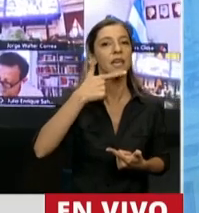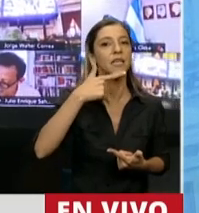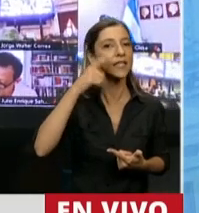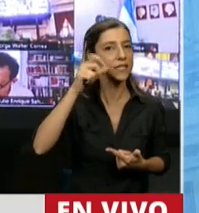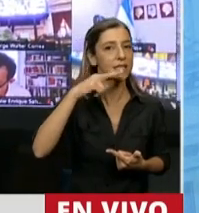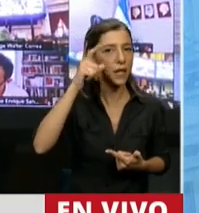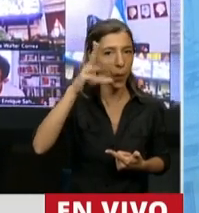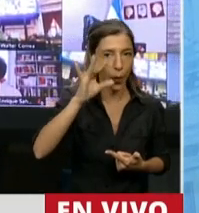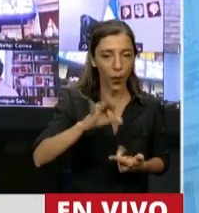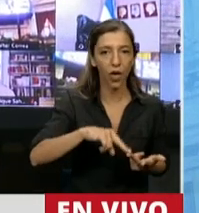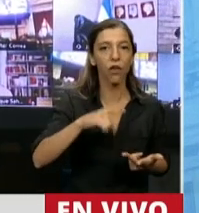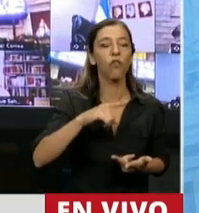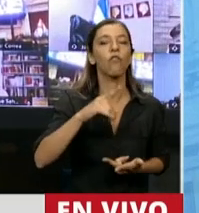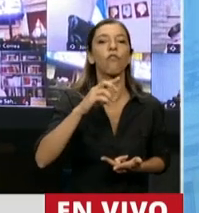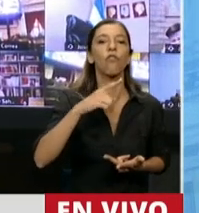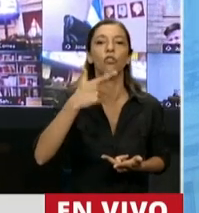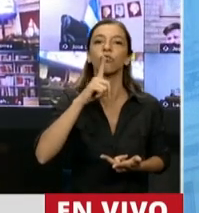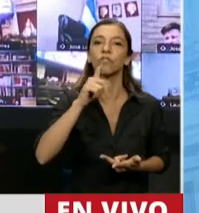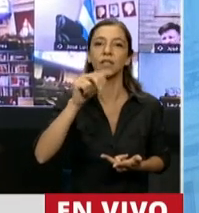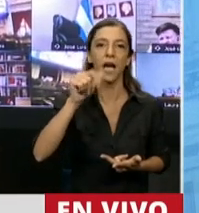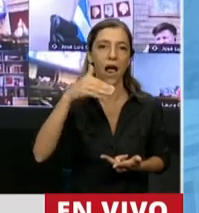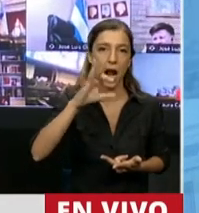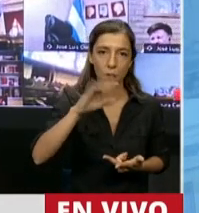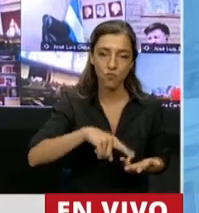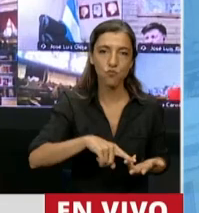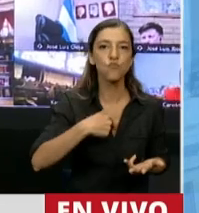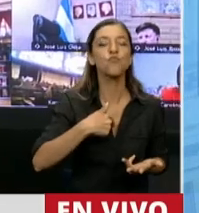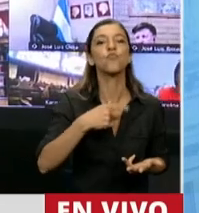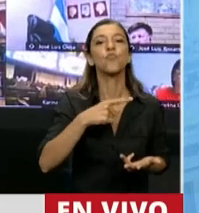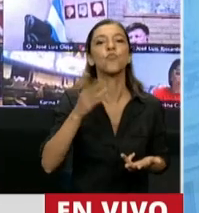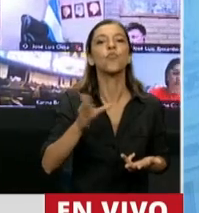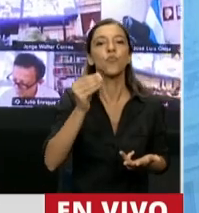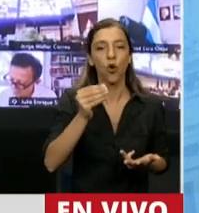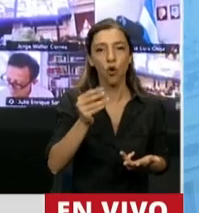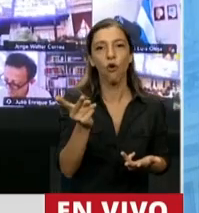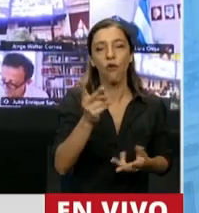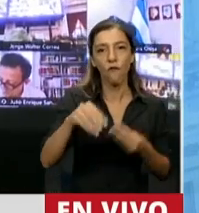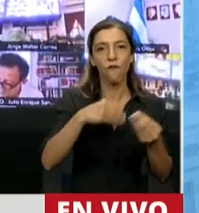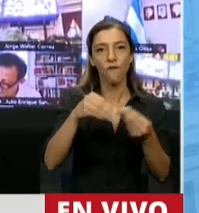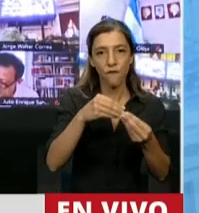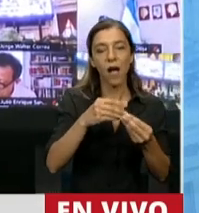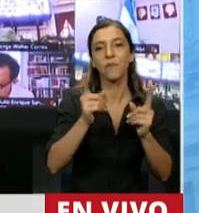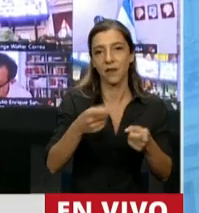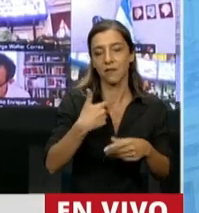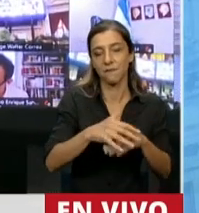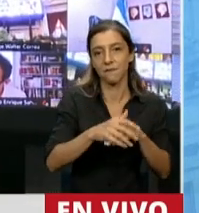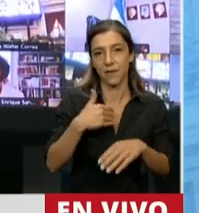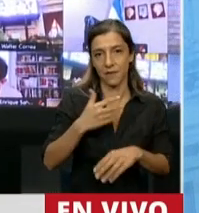Roberto Padilla de Rosario, Julio Tálamo y Negrita Moreno de Tálamo de La Rioja, familia amiga de mi familia,